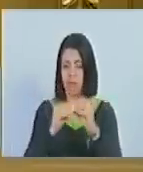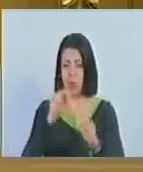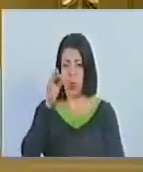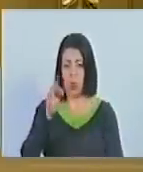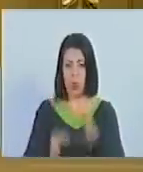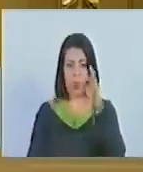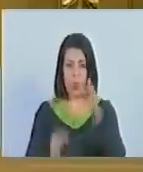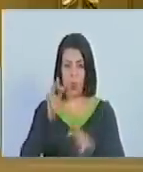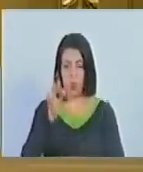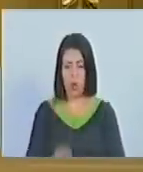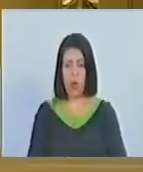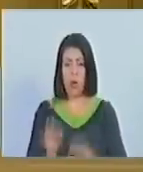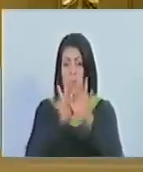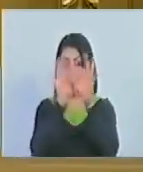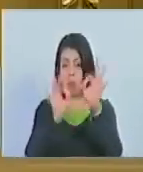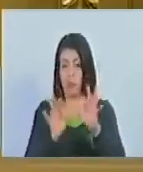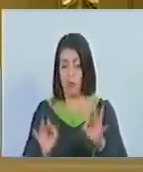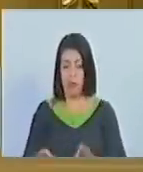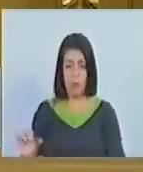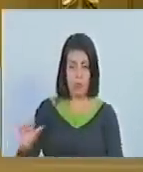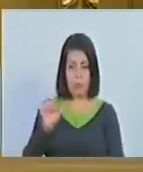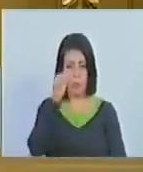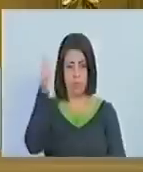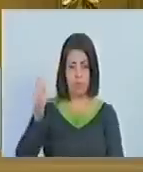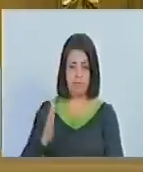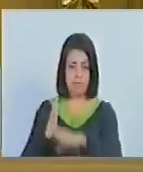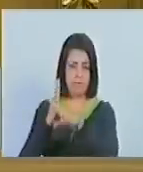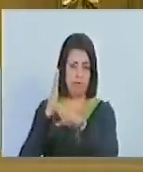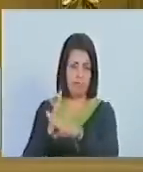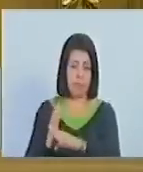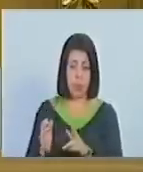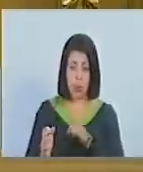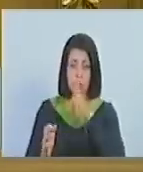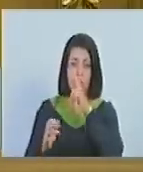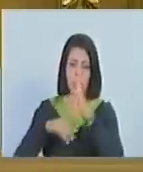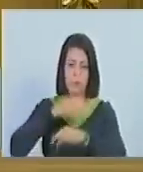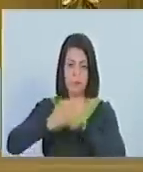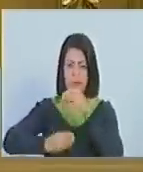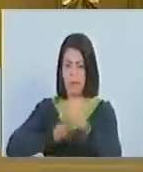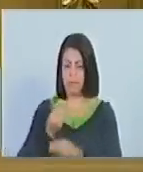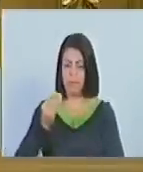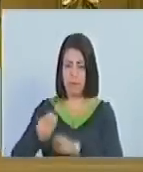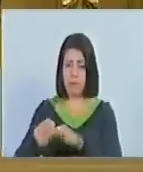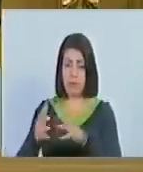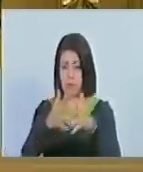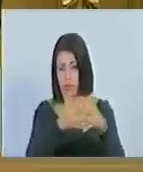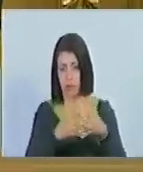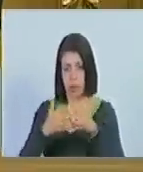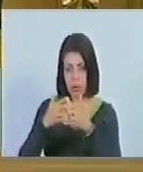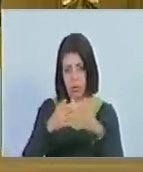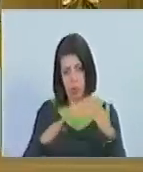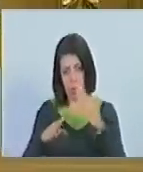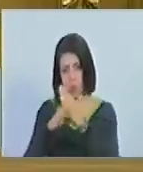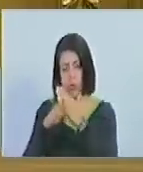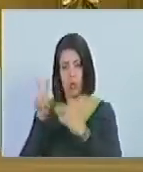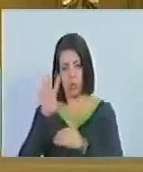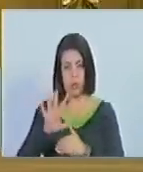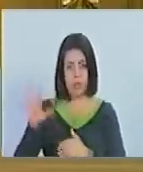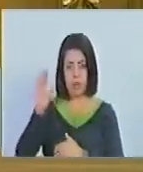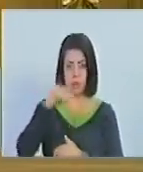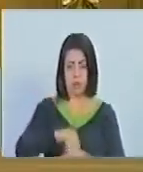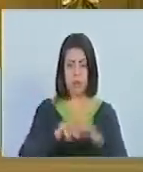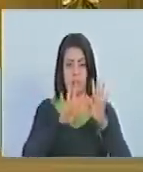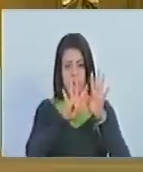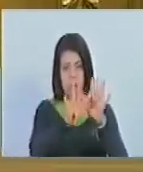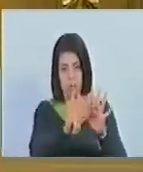jurídico a los mecanismos de superación del bloqueo criminal perpetrado contra nuestra patria más de